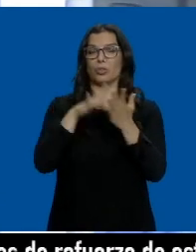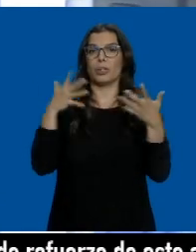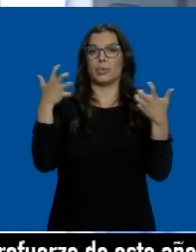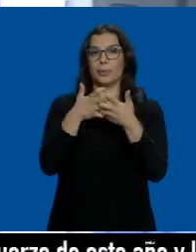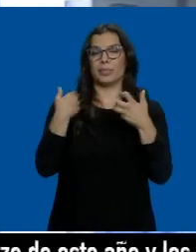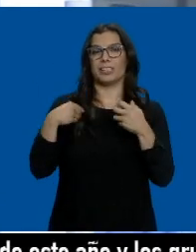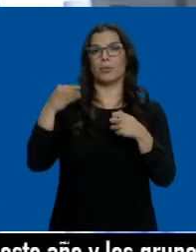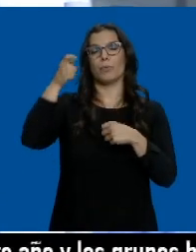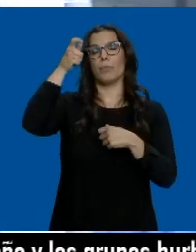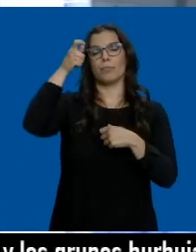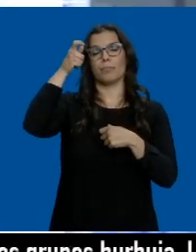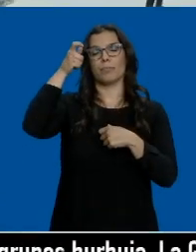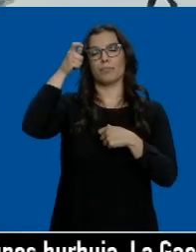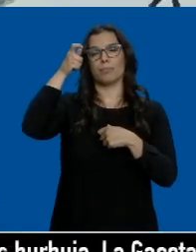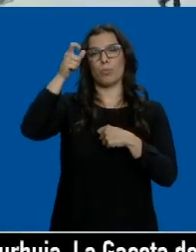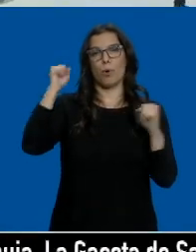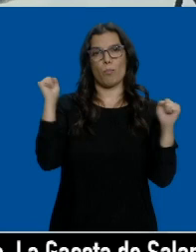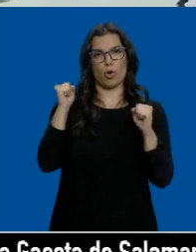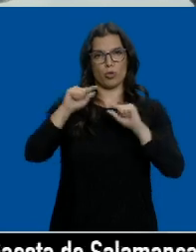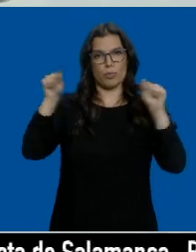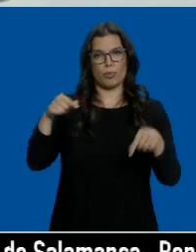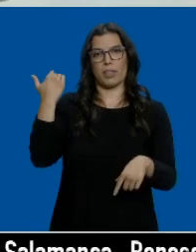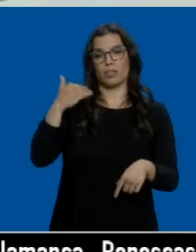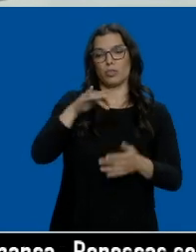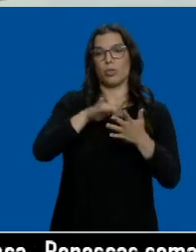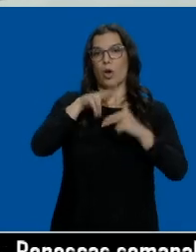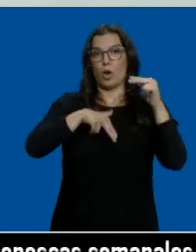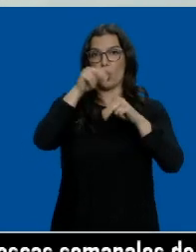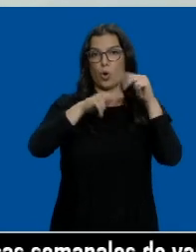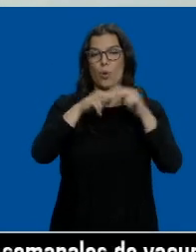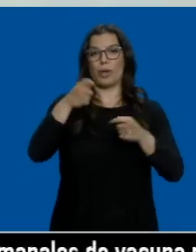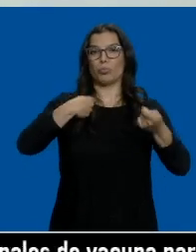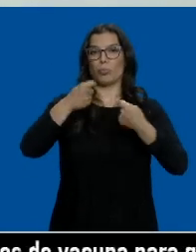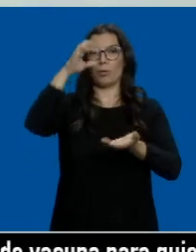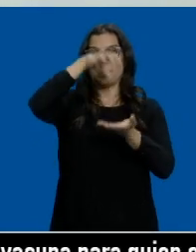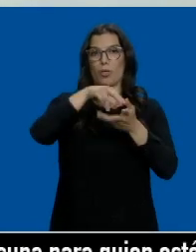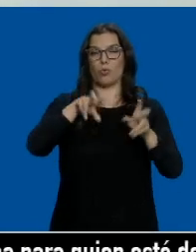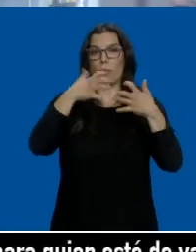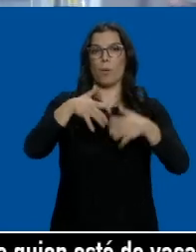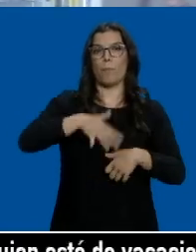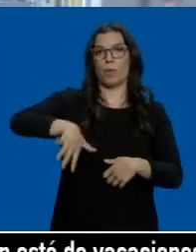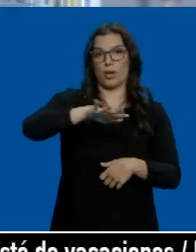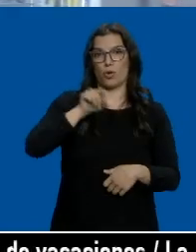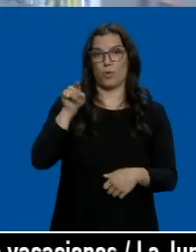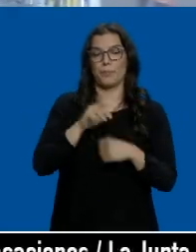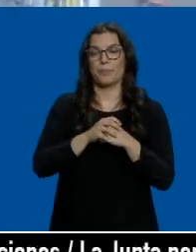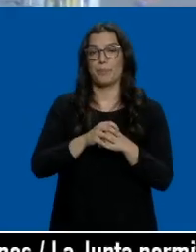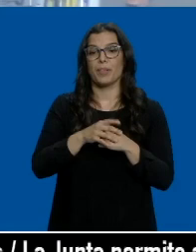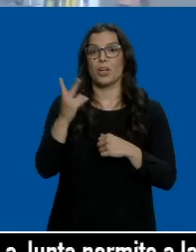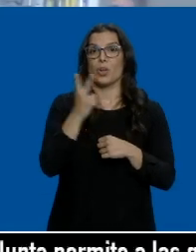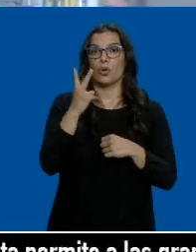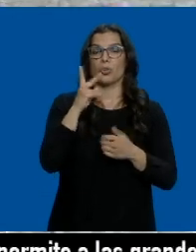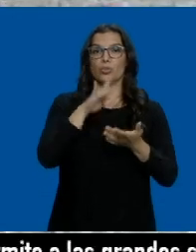en el Burgo de Osma, en Soria. El suceso se producía en las obras de un nuevo supermercado en el polígono de la localidad. Ambos se